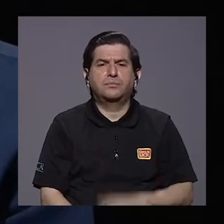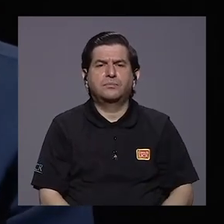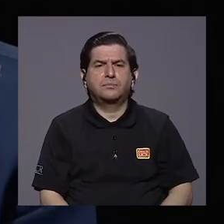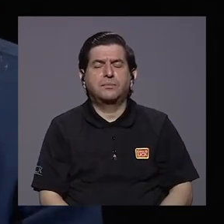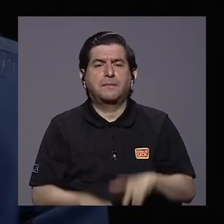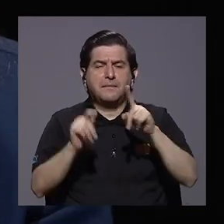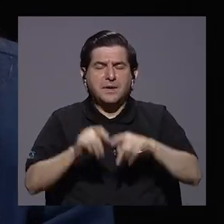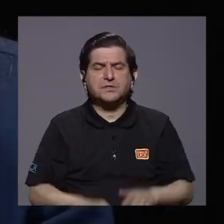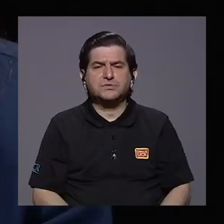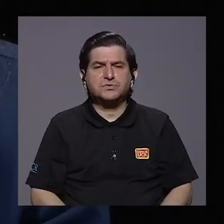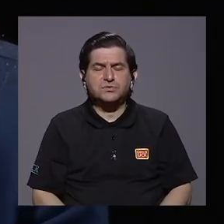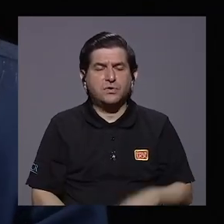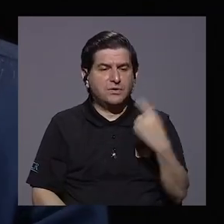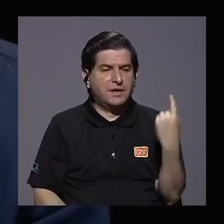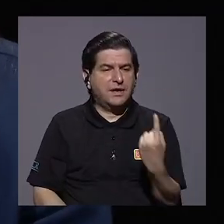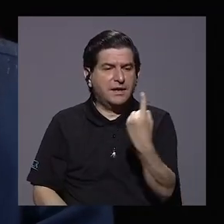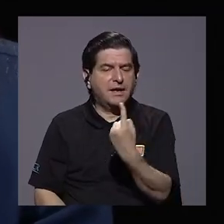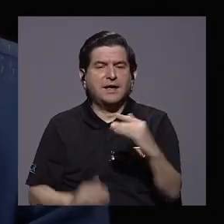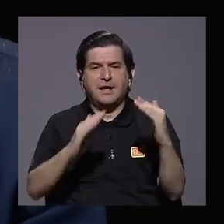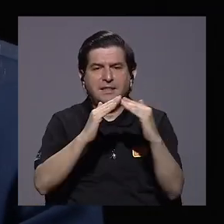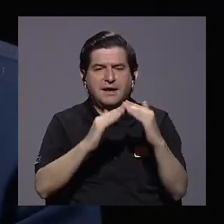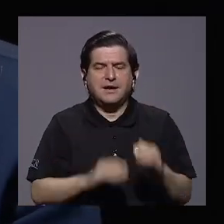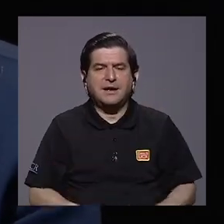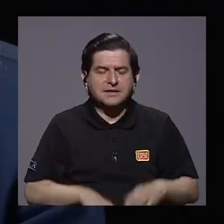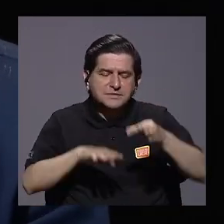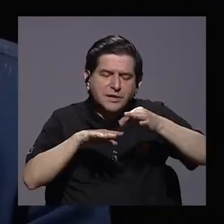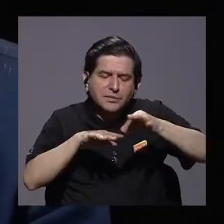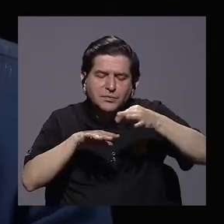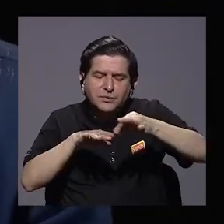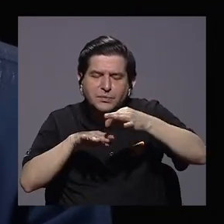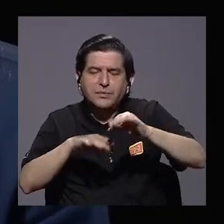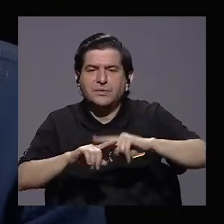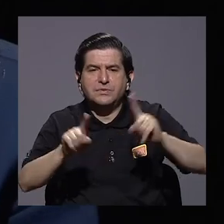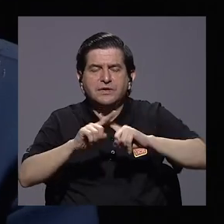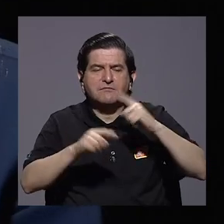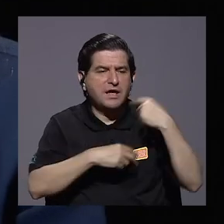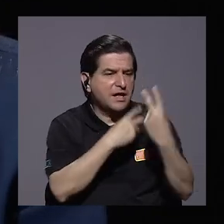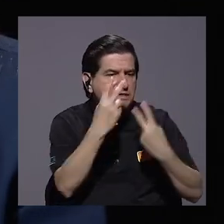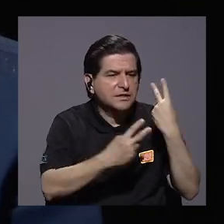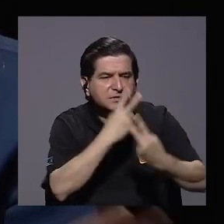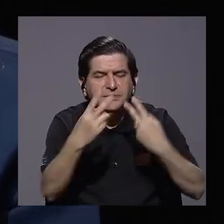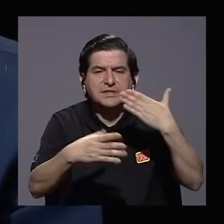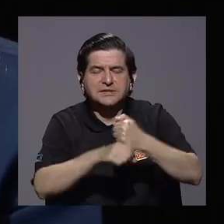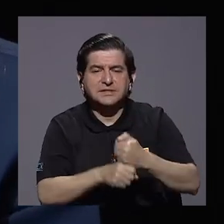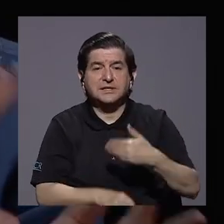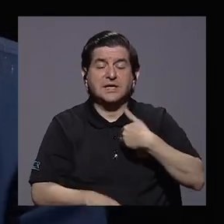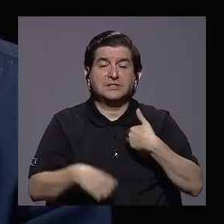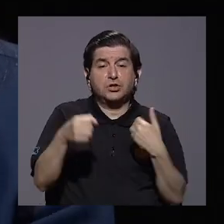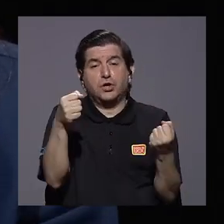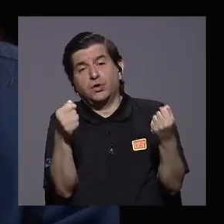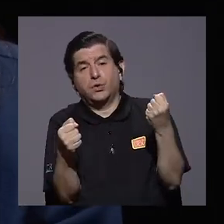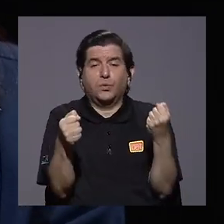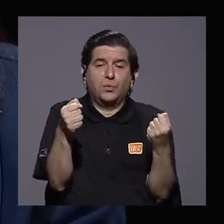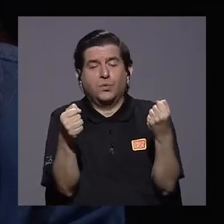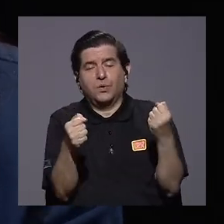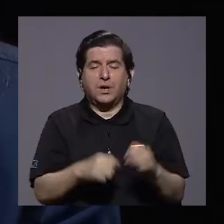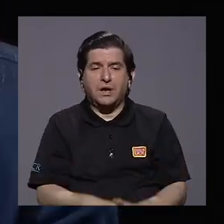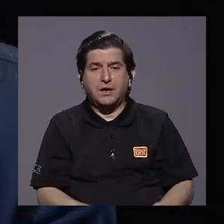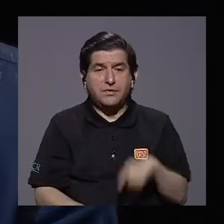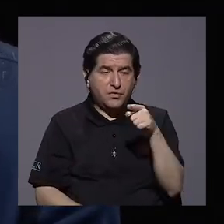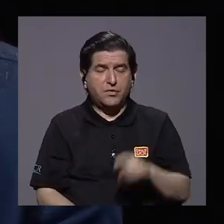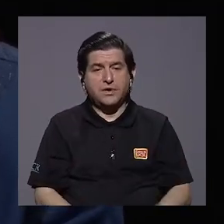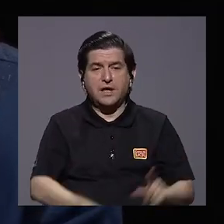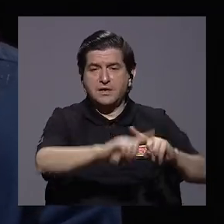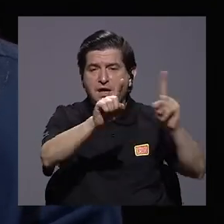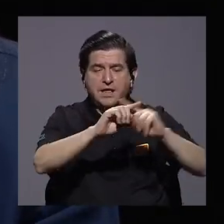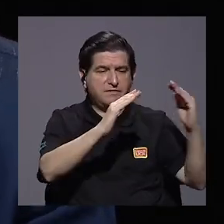manicurista que va de casa en casa, que tiene varias señoras, que las visita, que tiene un carrito y va a